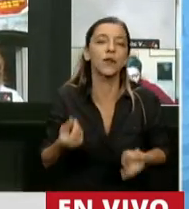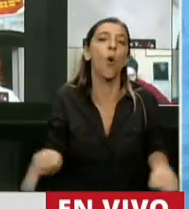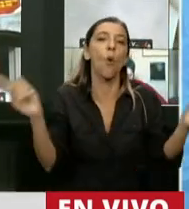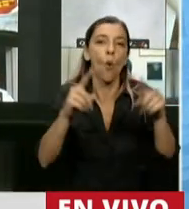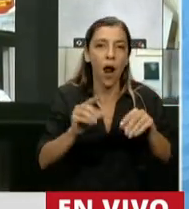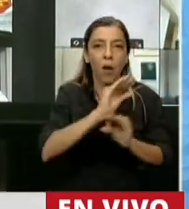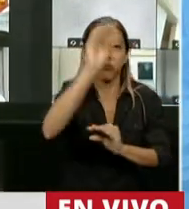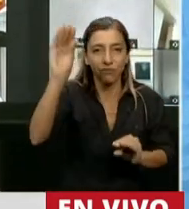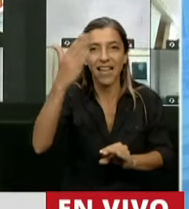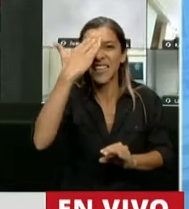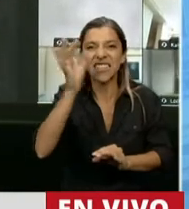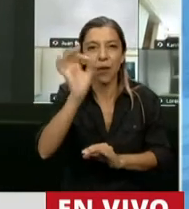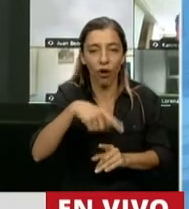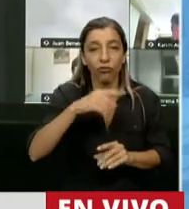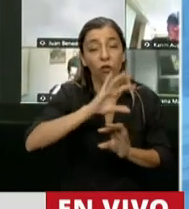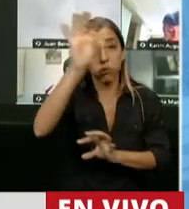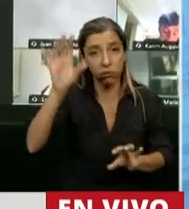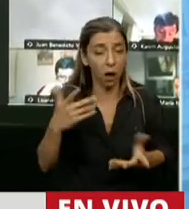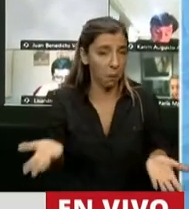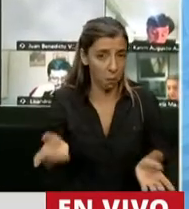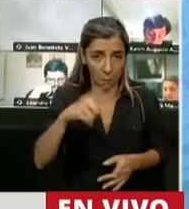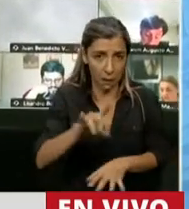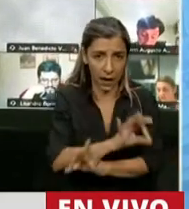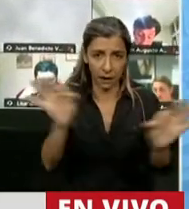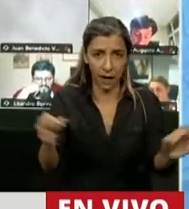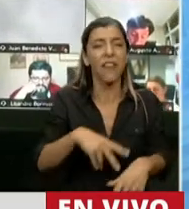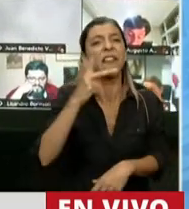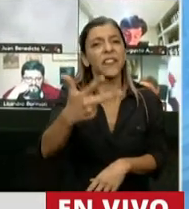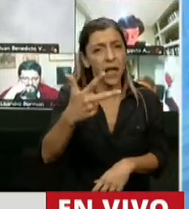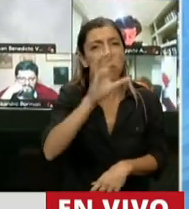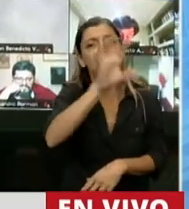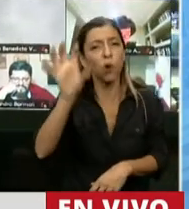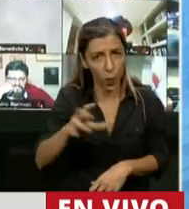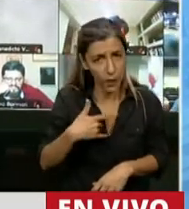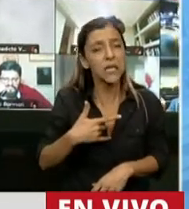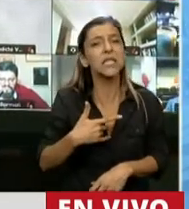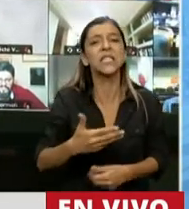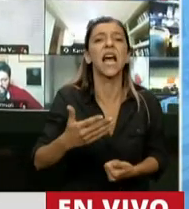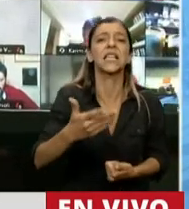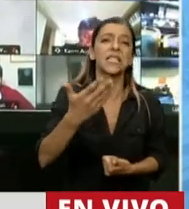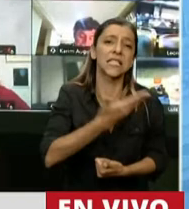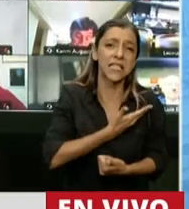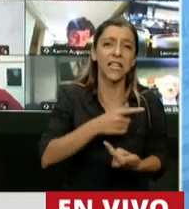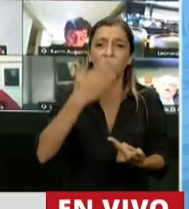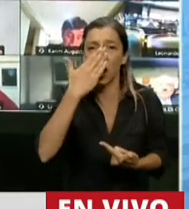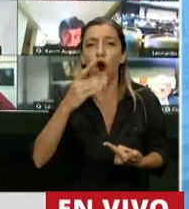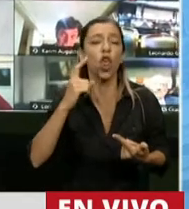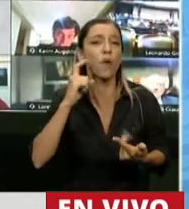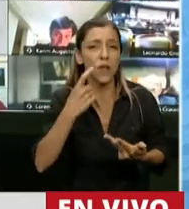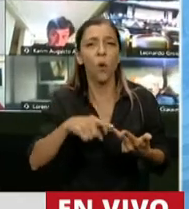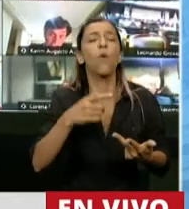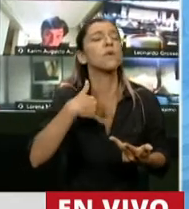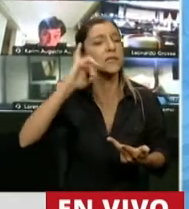Hay que decirlo, tres provincias se animaron a plantear una demanda judicial. Santa Fe, Córdoba y San Luis. Y la Corte